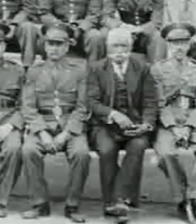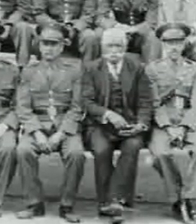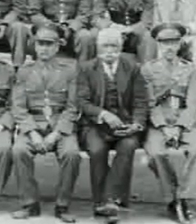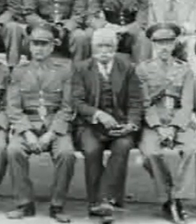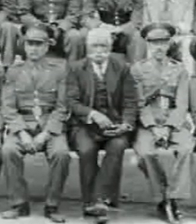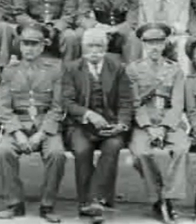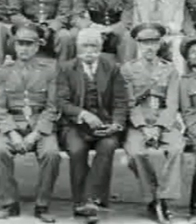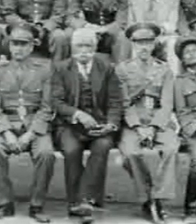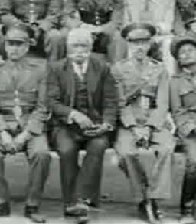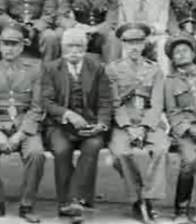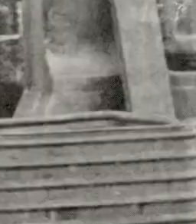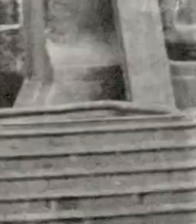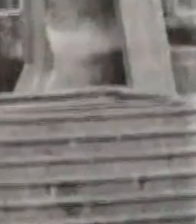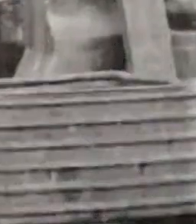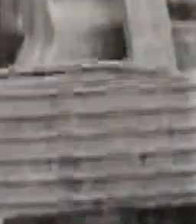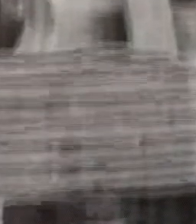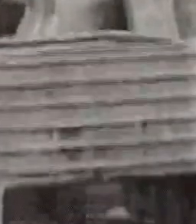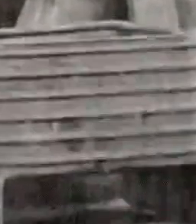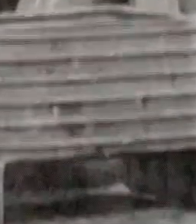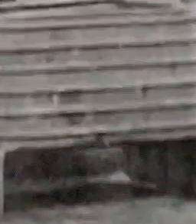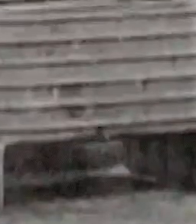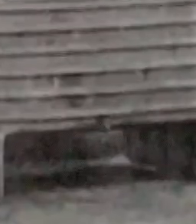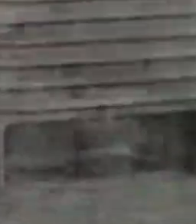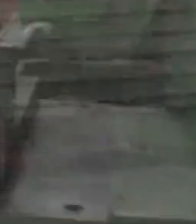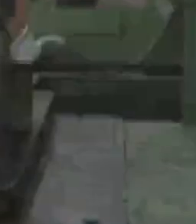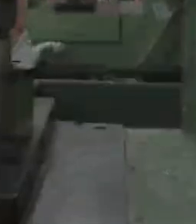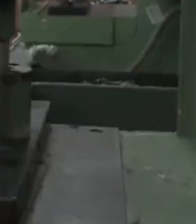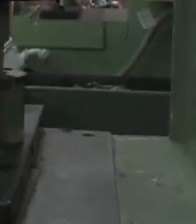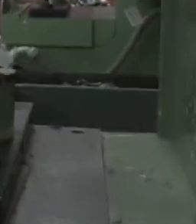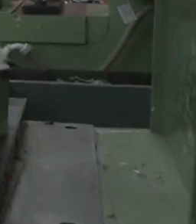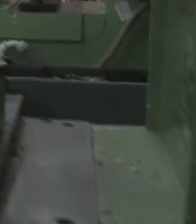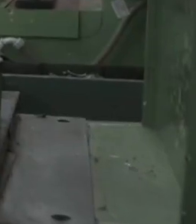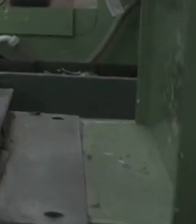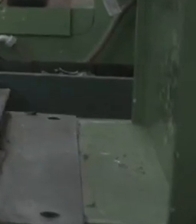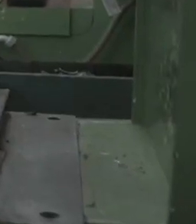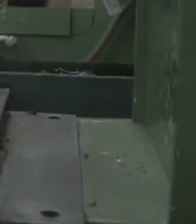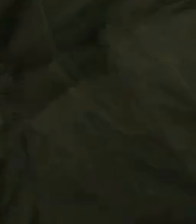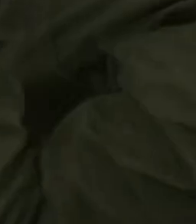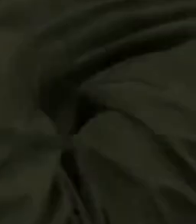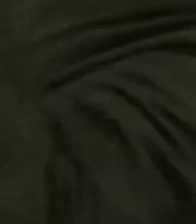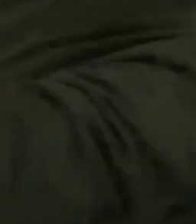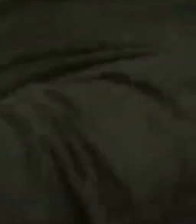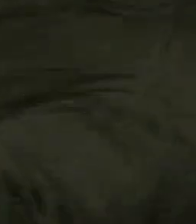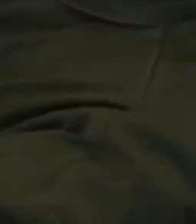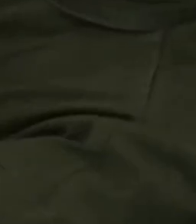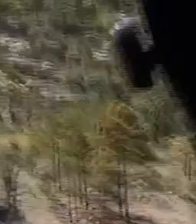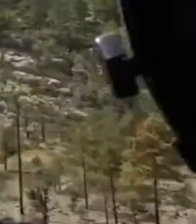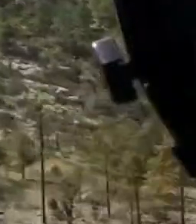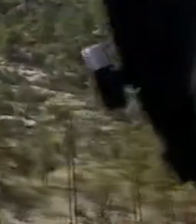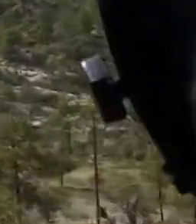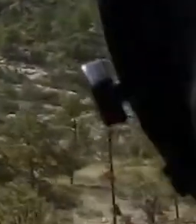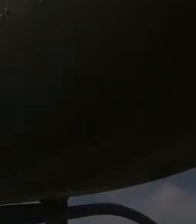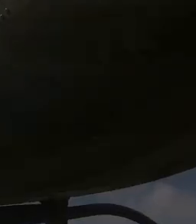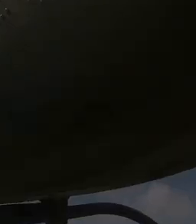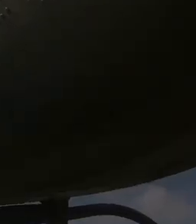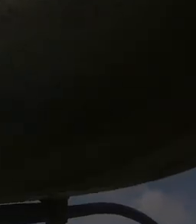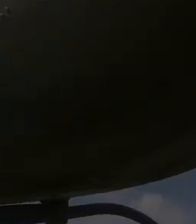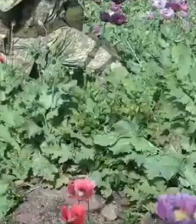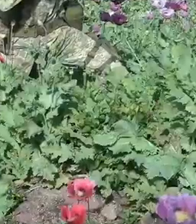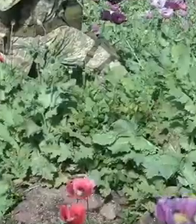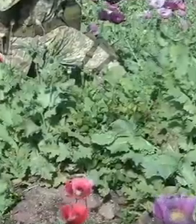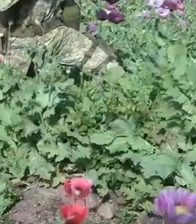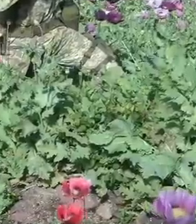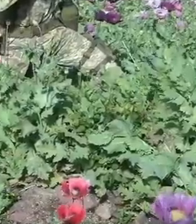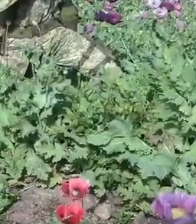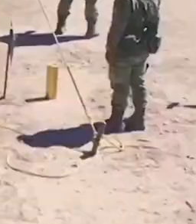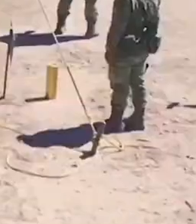un área estratégica para la seguridad nacional por fabricarse en sus instalaciones diverso material de guerra requerido por el